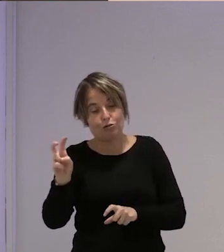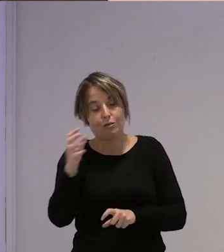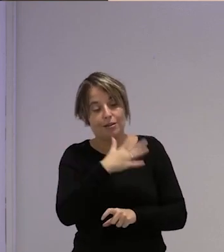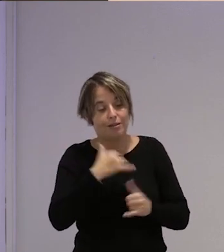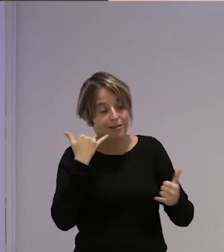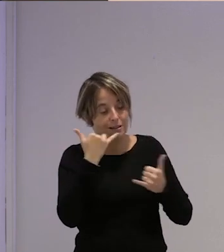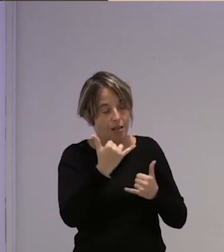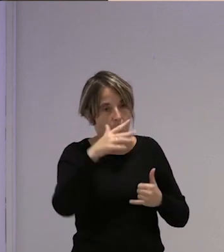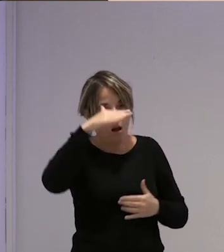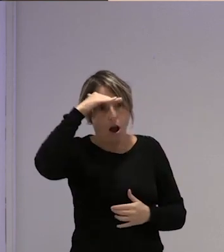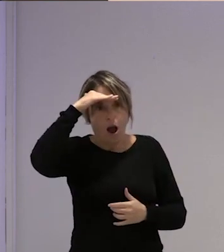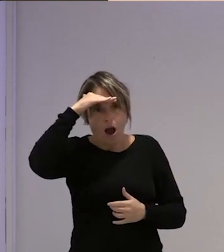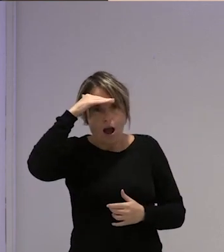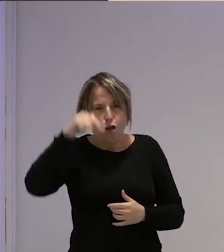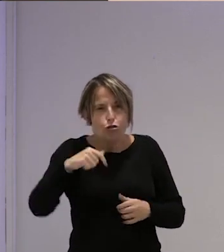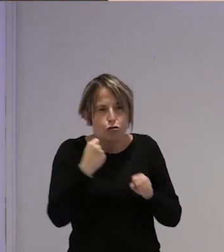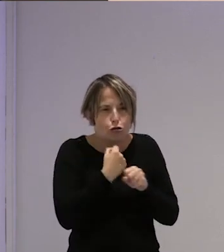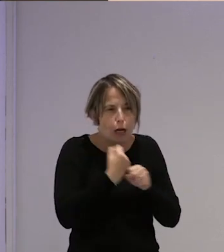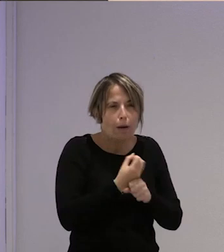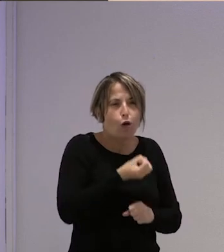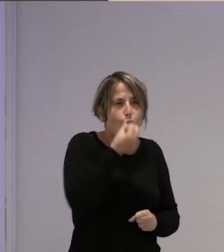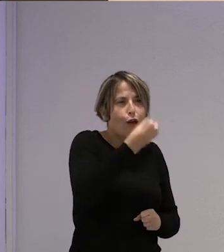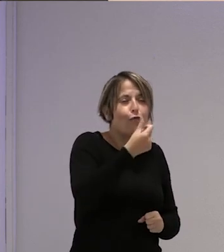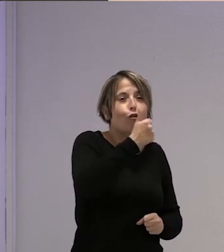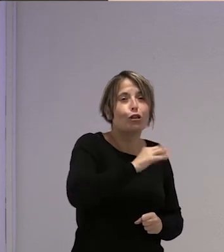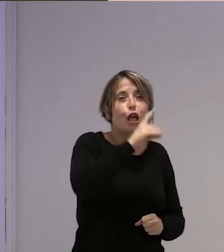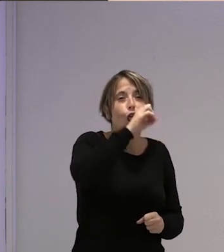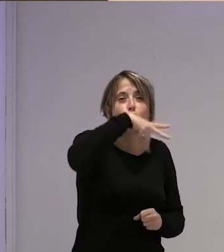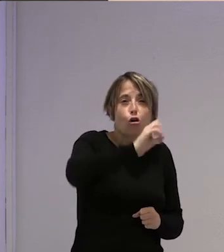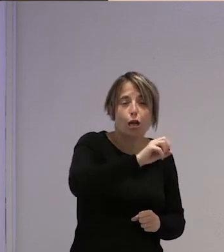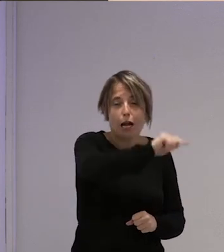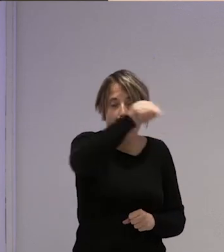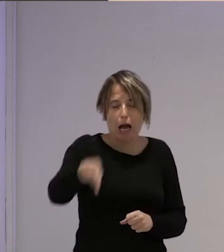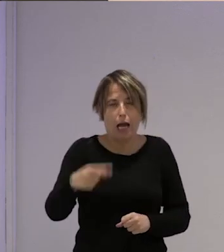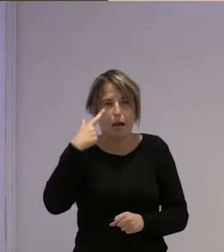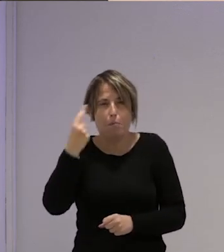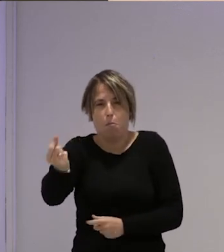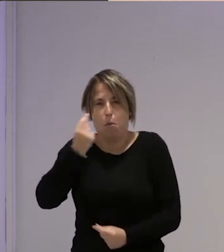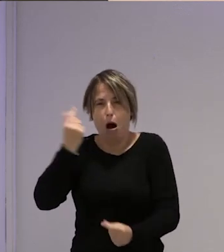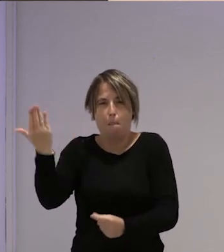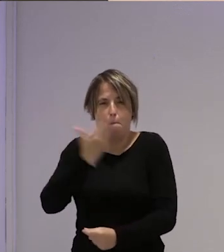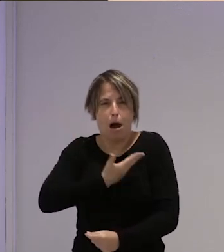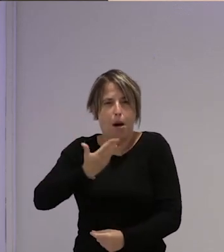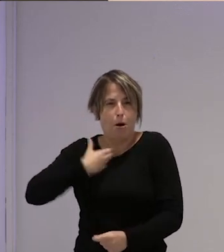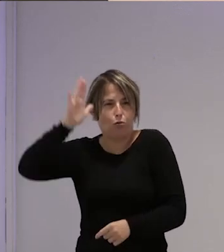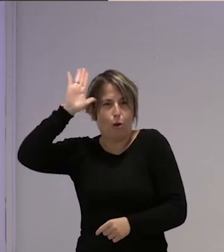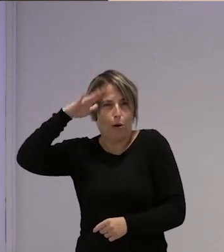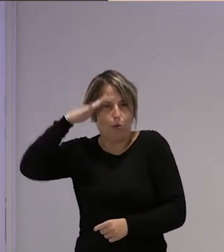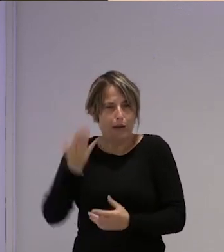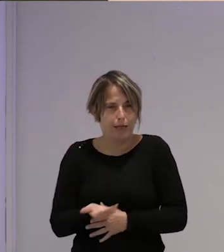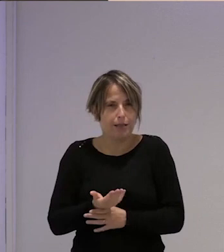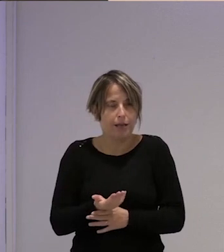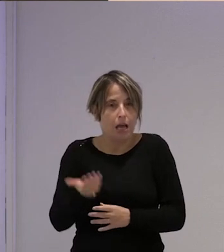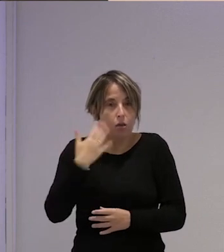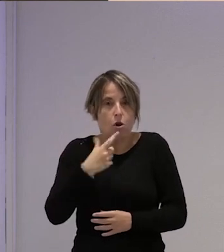llaman horrorizadas diciendo que es que yo trabajo en flor de doñana el resto del año y me he venido aquí y lo que me están haciendo aquí es que es una barbaridad es que estoy